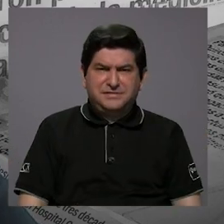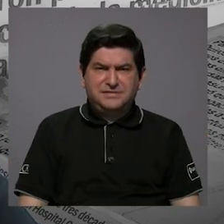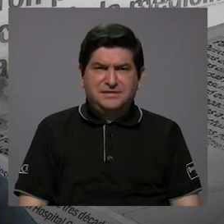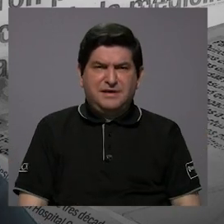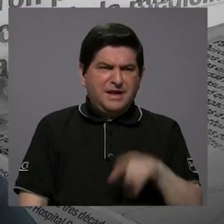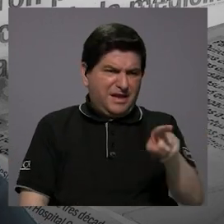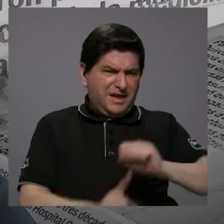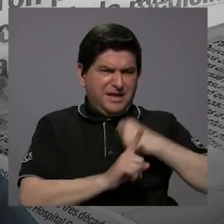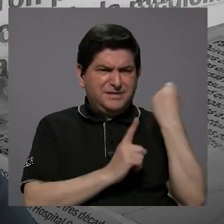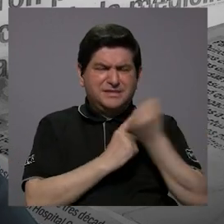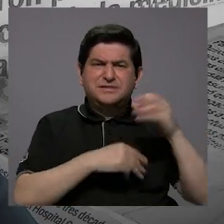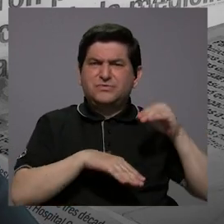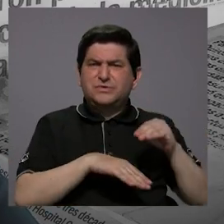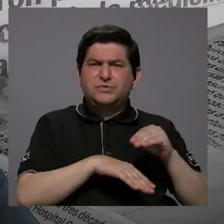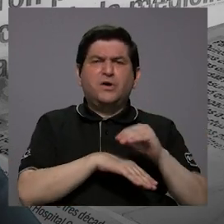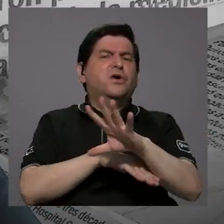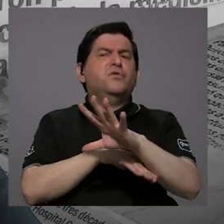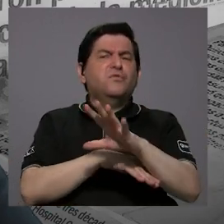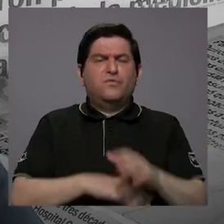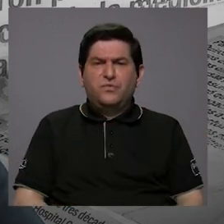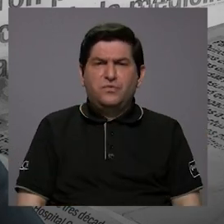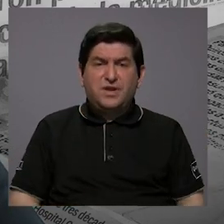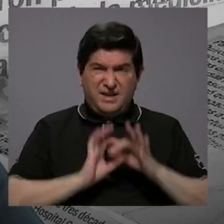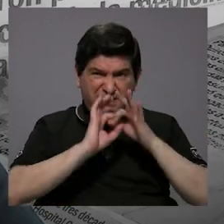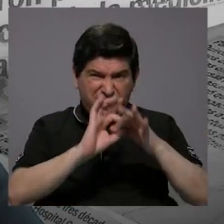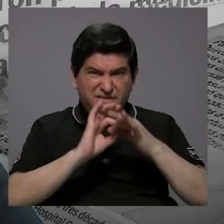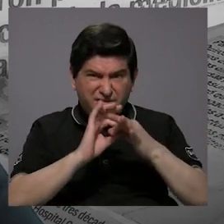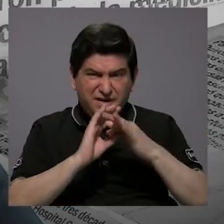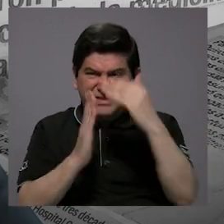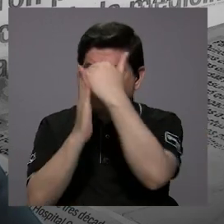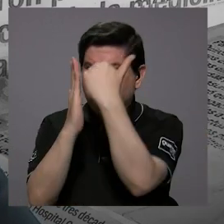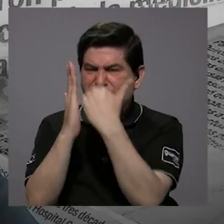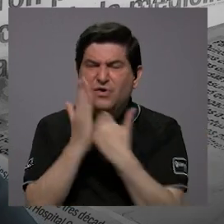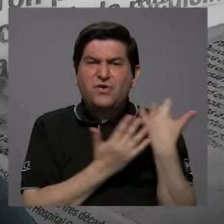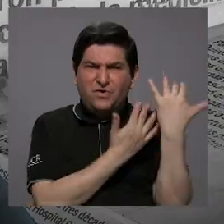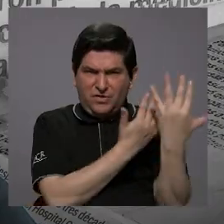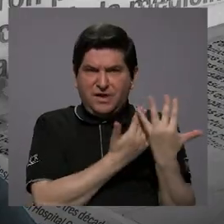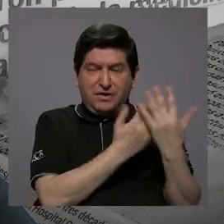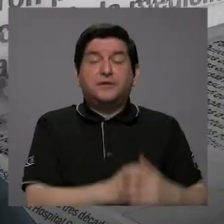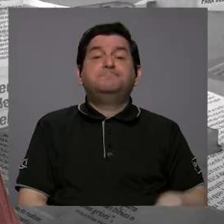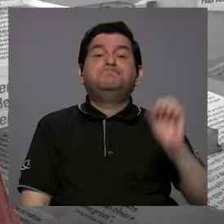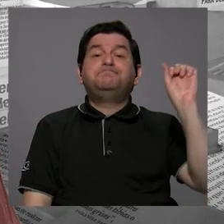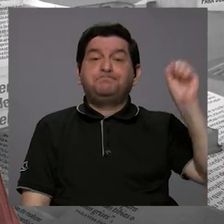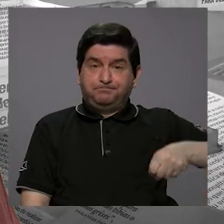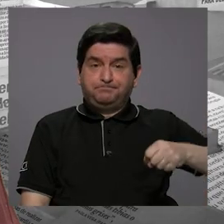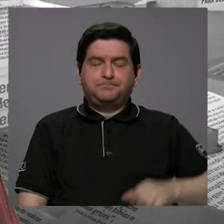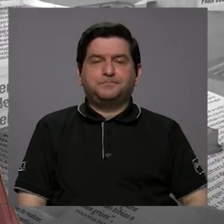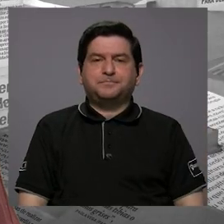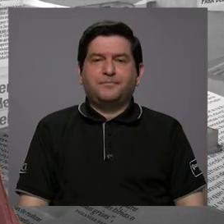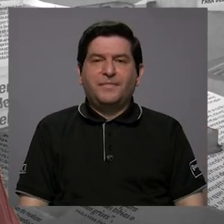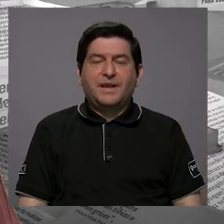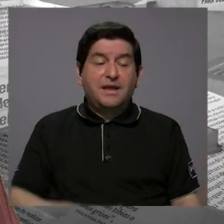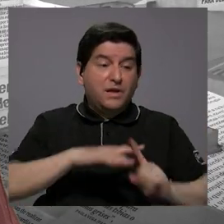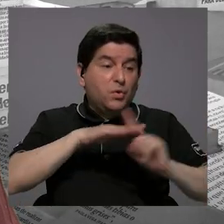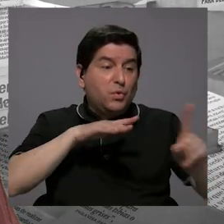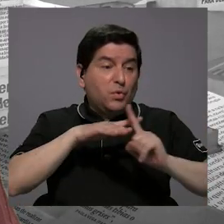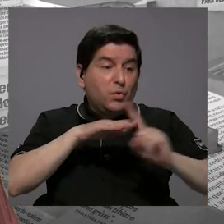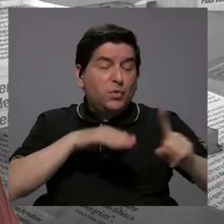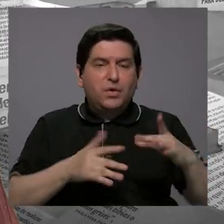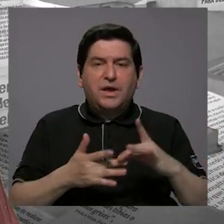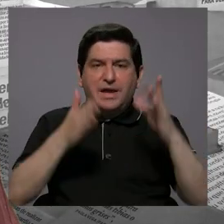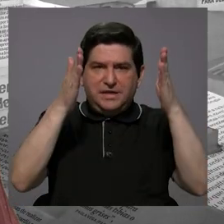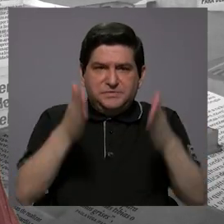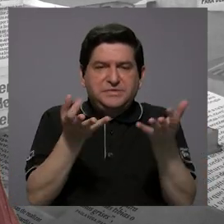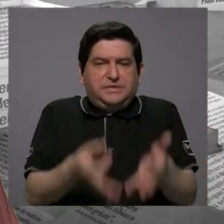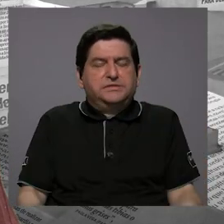implicaciones tiene eso? ¿Está relacionada con las listas de espera? Exactamente. Ha habido una fuga o éxodo